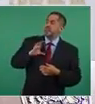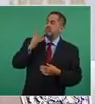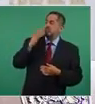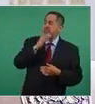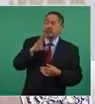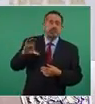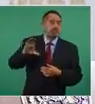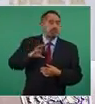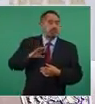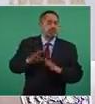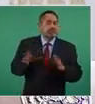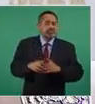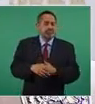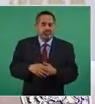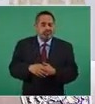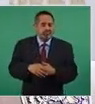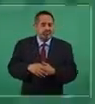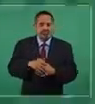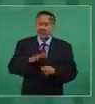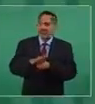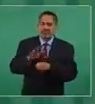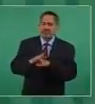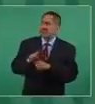No tenían llenadera.